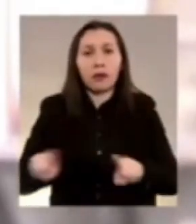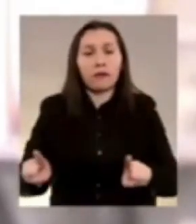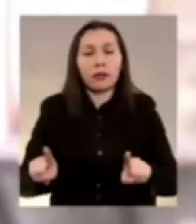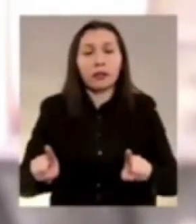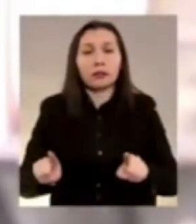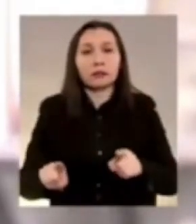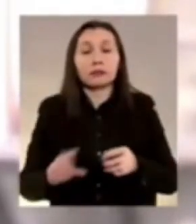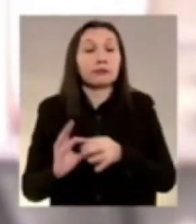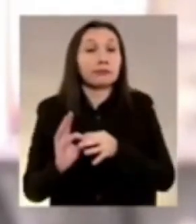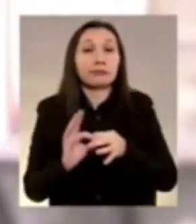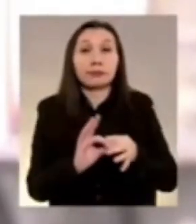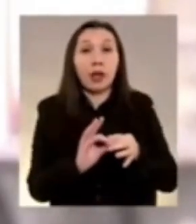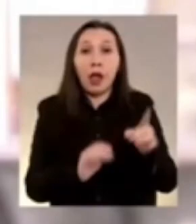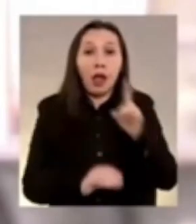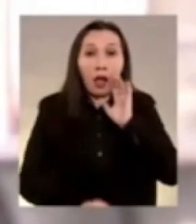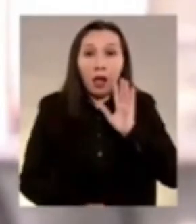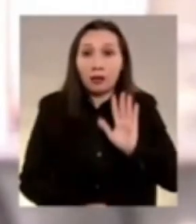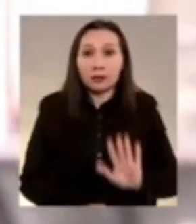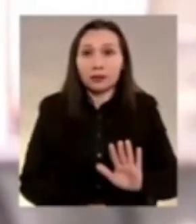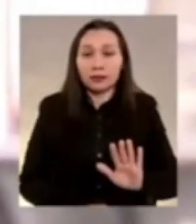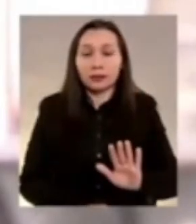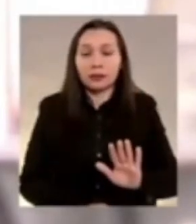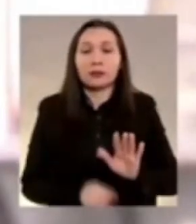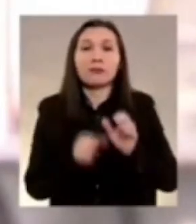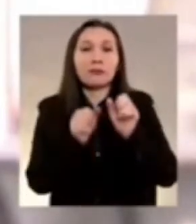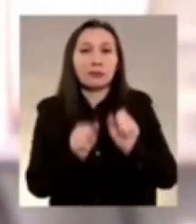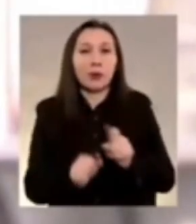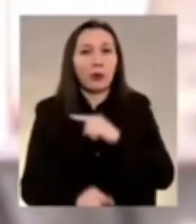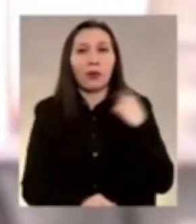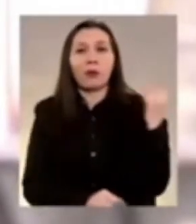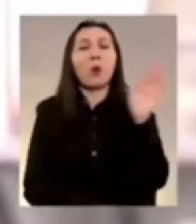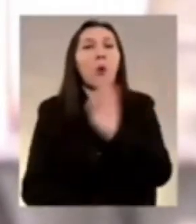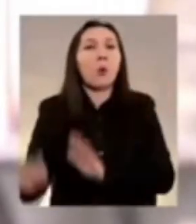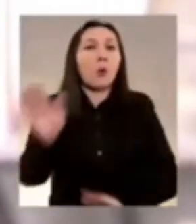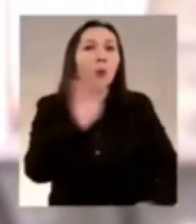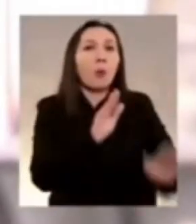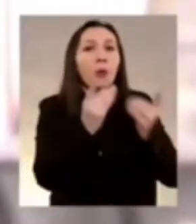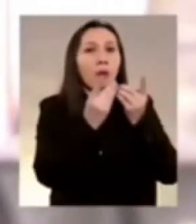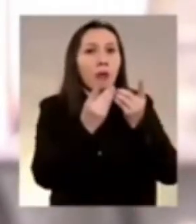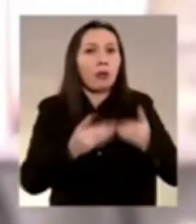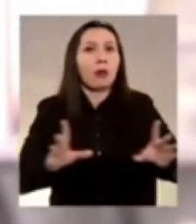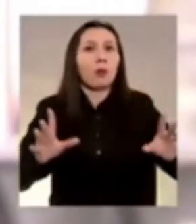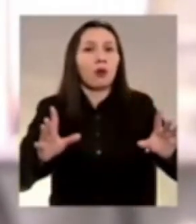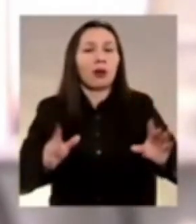Porque solo de esa manera podremos cuidar la democracia.